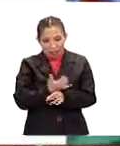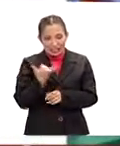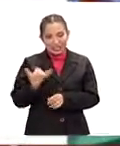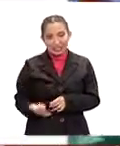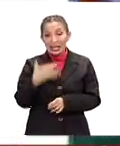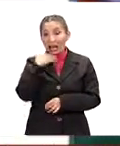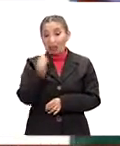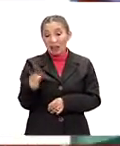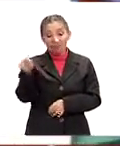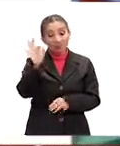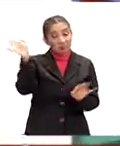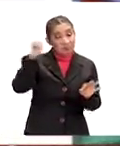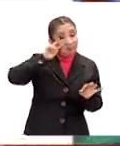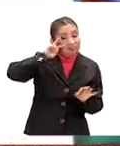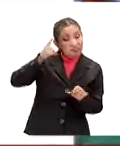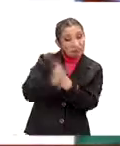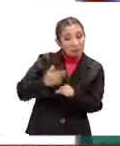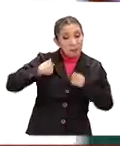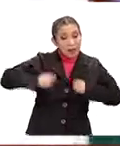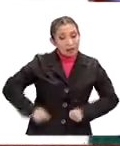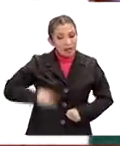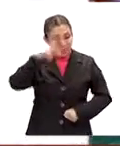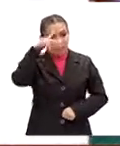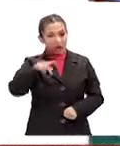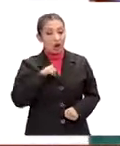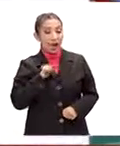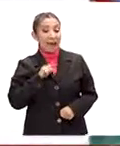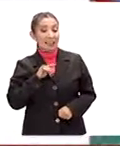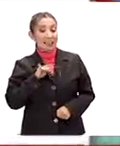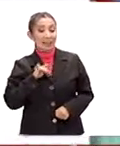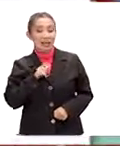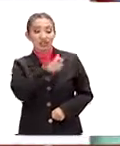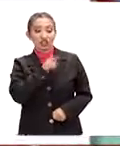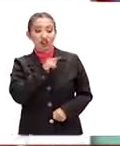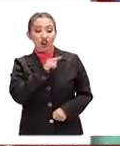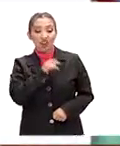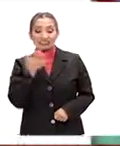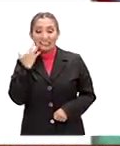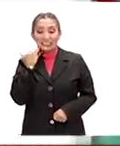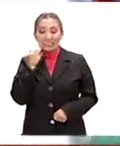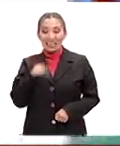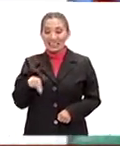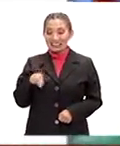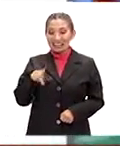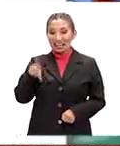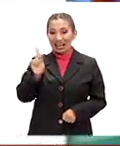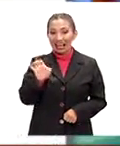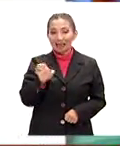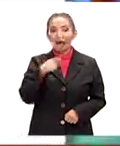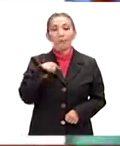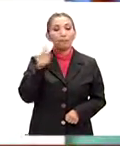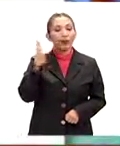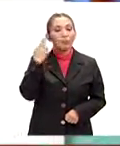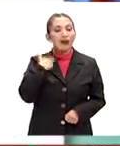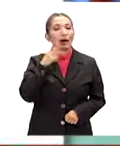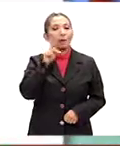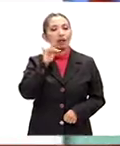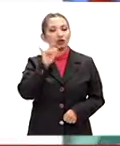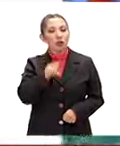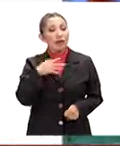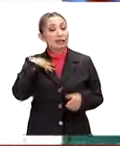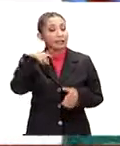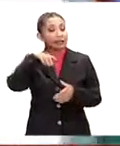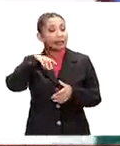y Alemania. En México, pues la marca Adidas viste a Xolos y a Tigres, mientras que Nike a Pumas, América y Pachuca.